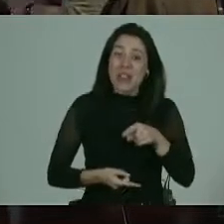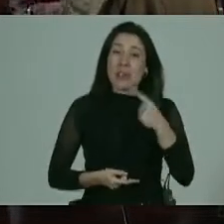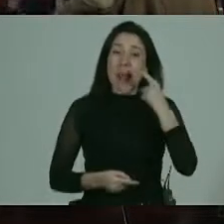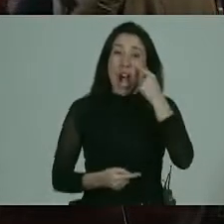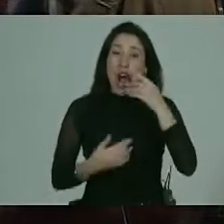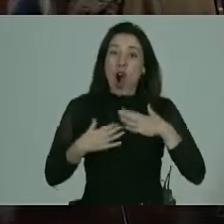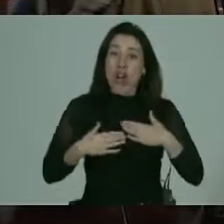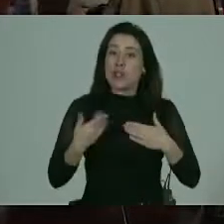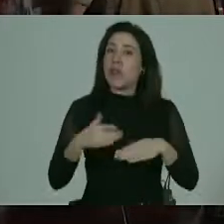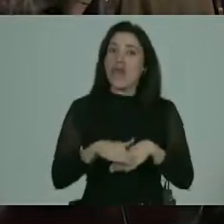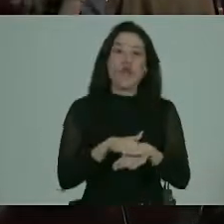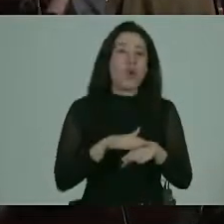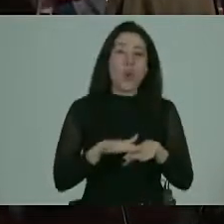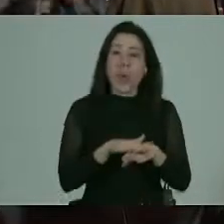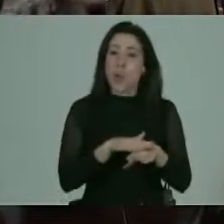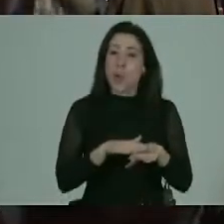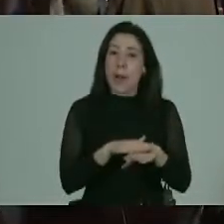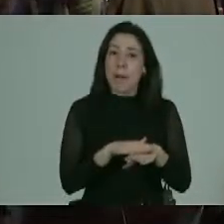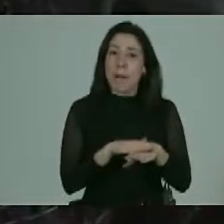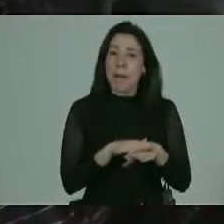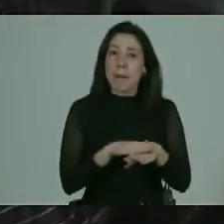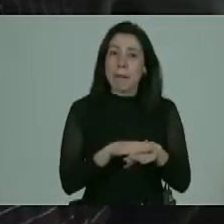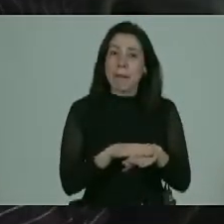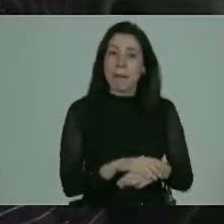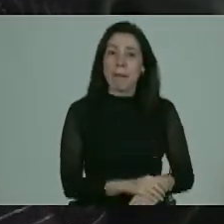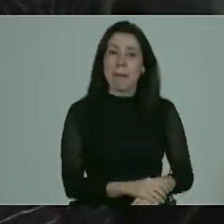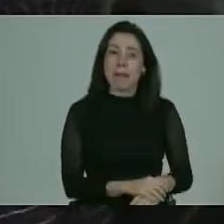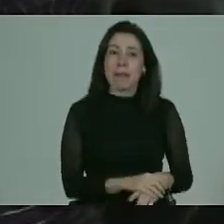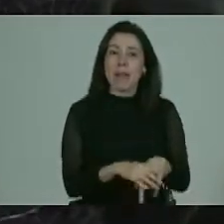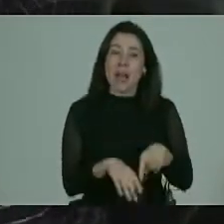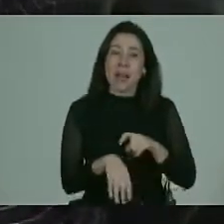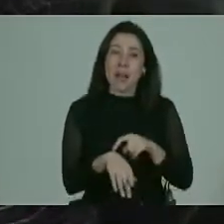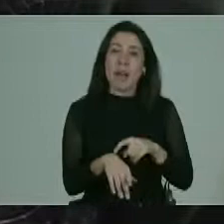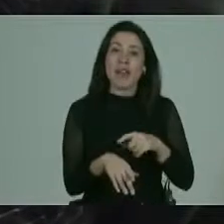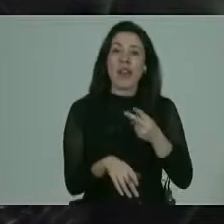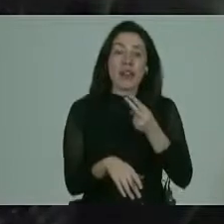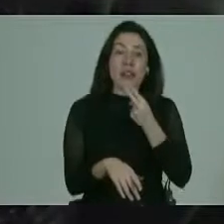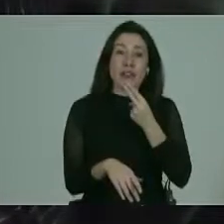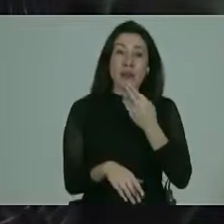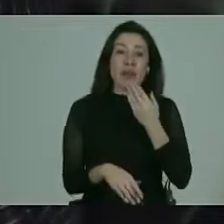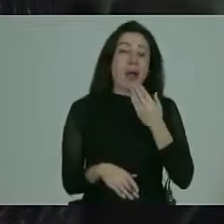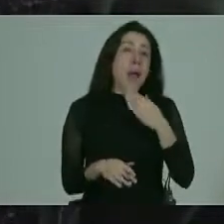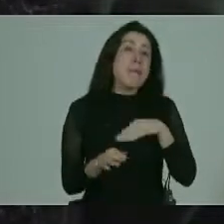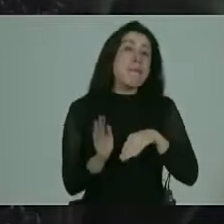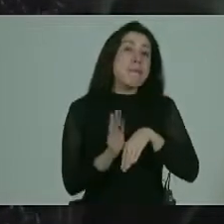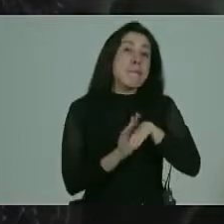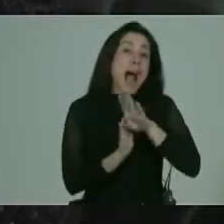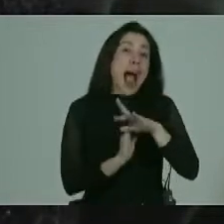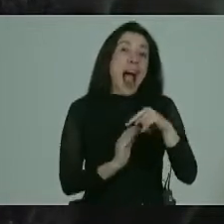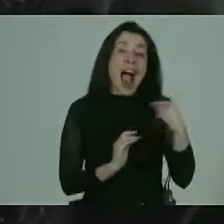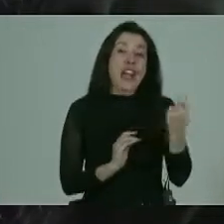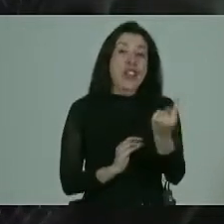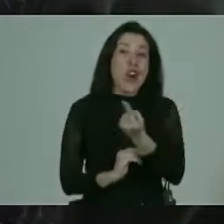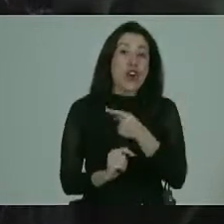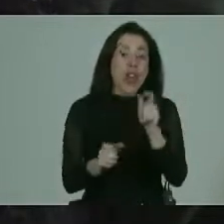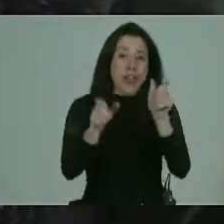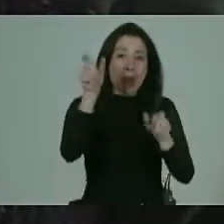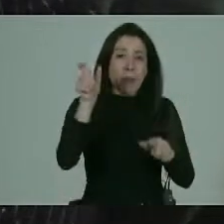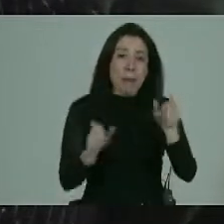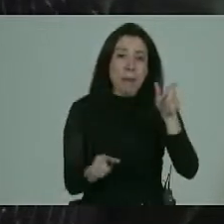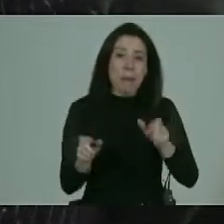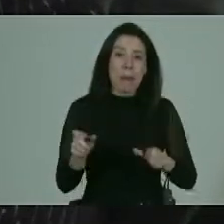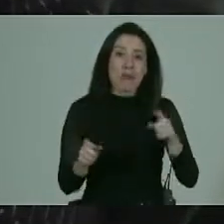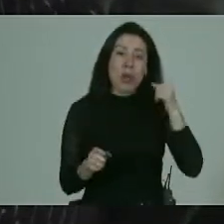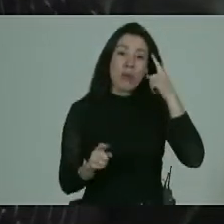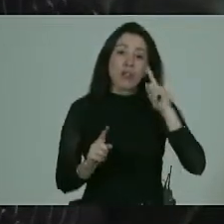autoconocimiento es fundamental o sea es una es una etapa por la que pasamos además la mayoría de las personas a no